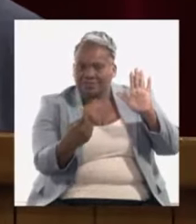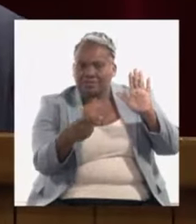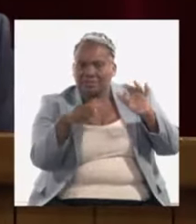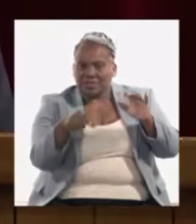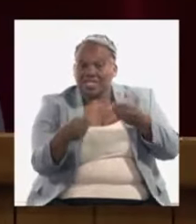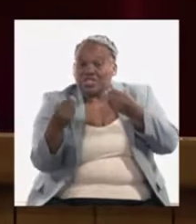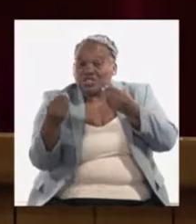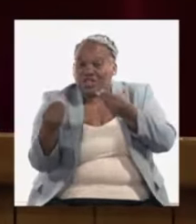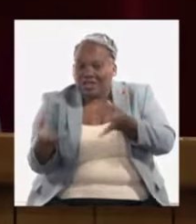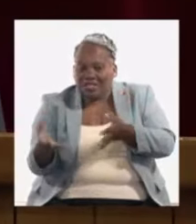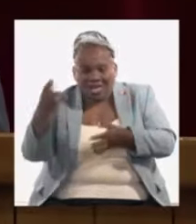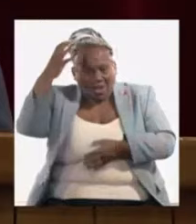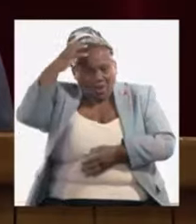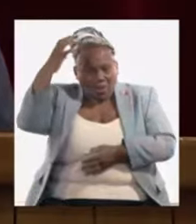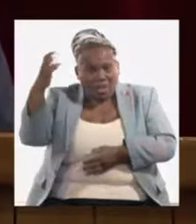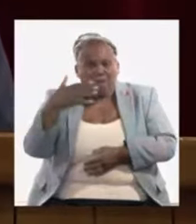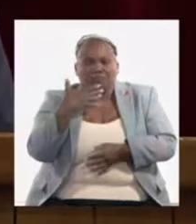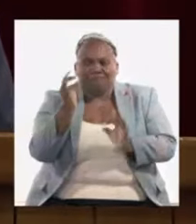eficiencia